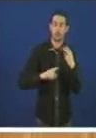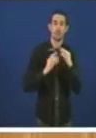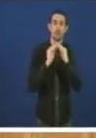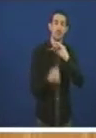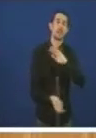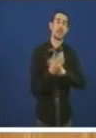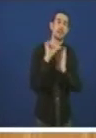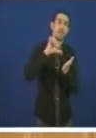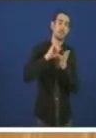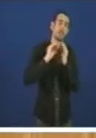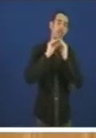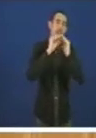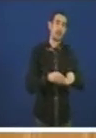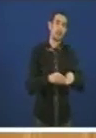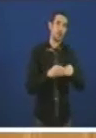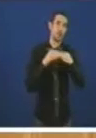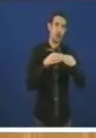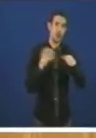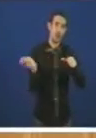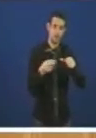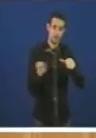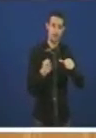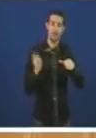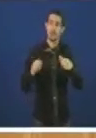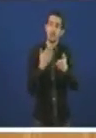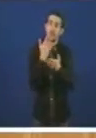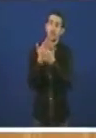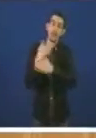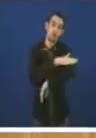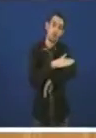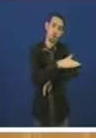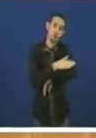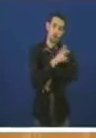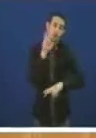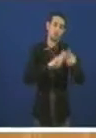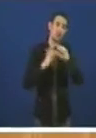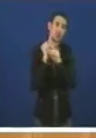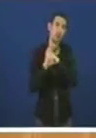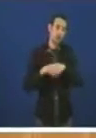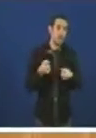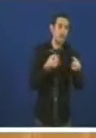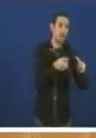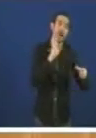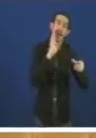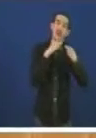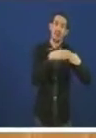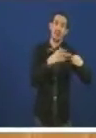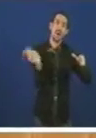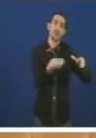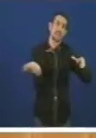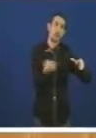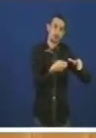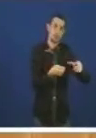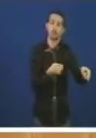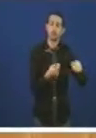naval e por outro lado instar ao Goberno para buscar carga de traballo para eses asteleros para elaborar